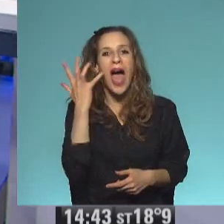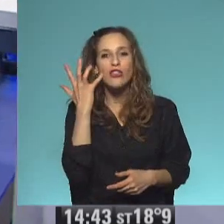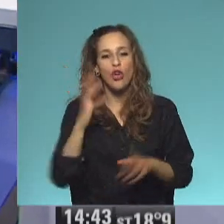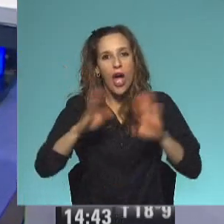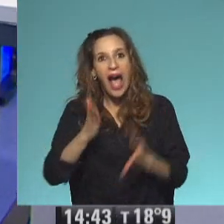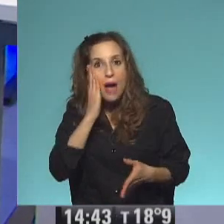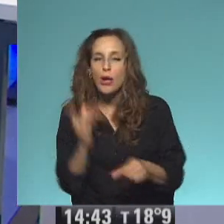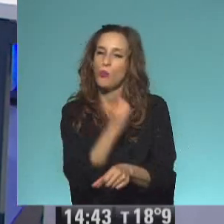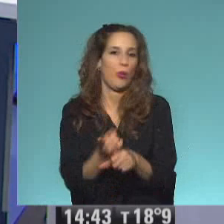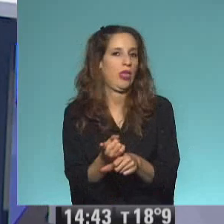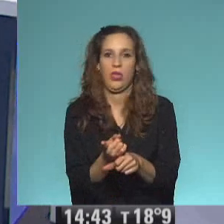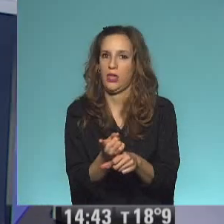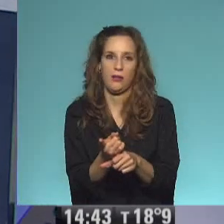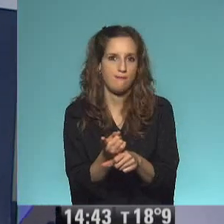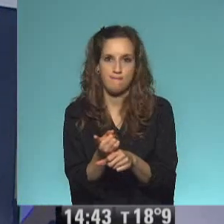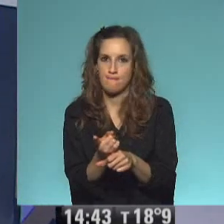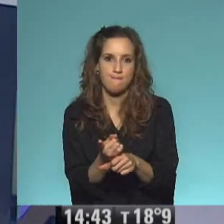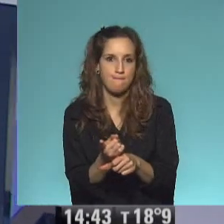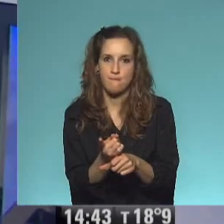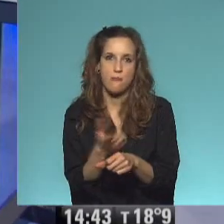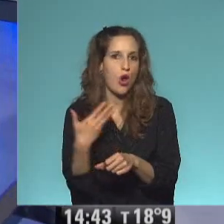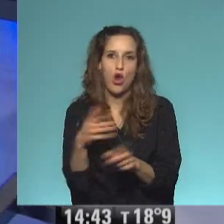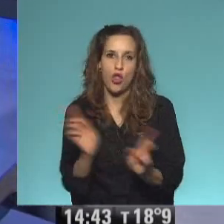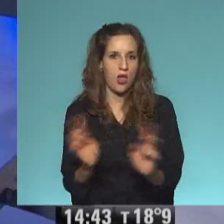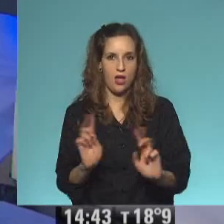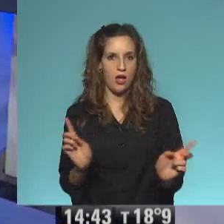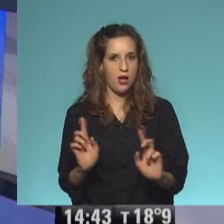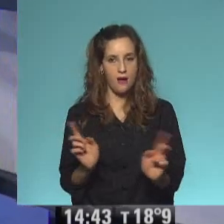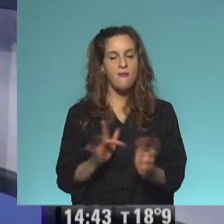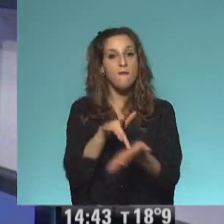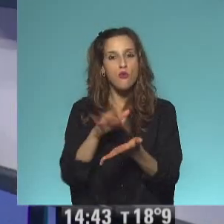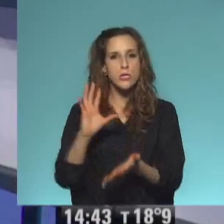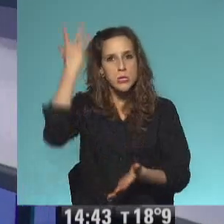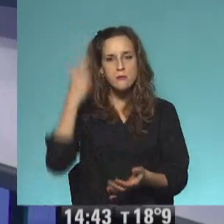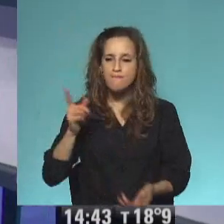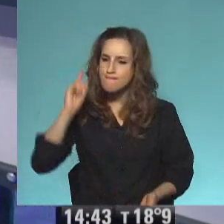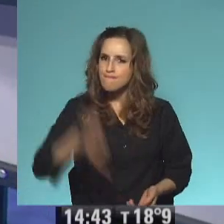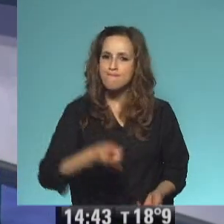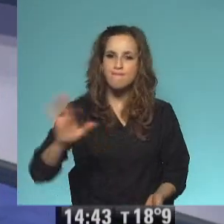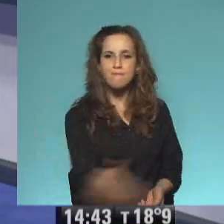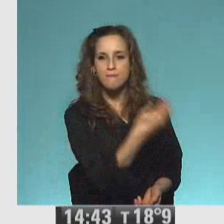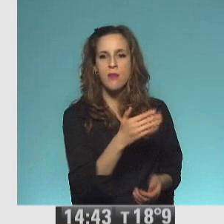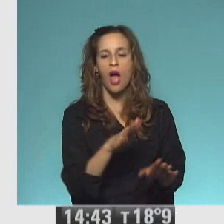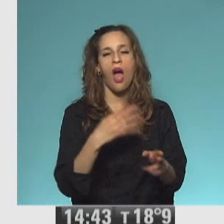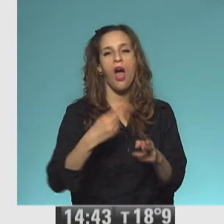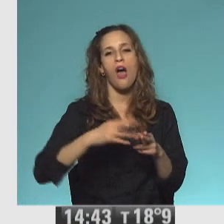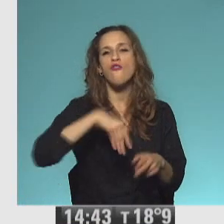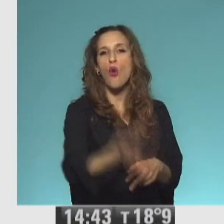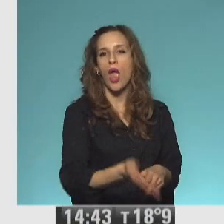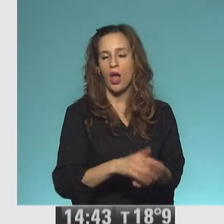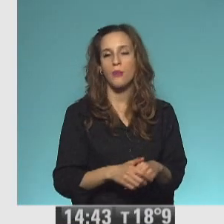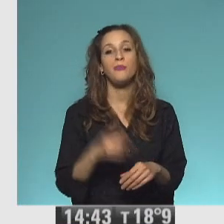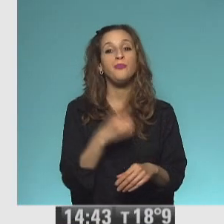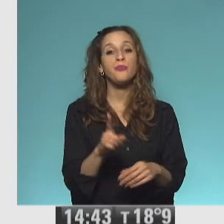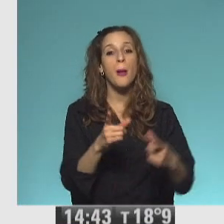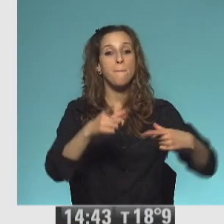Así que Winnie lo sacó afuera. Lo sacó al jardín. Con las plantas. Pero cuando Wilbur se metía entre